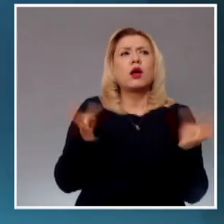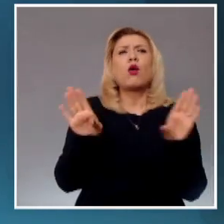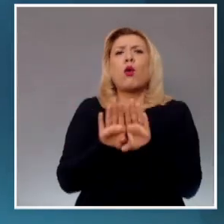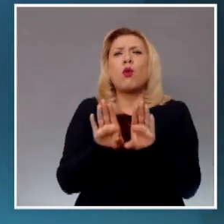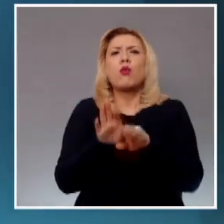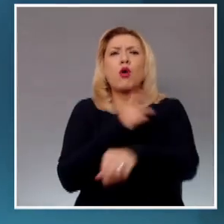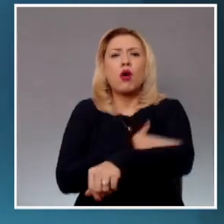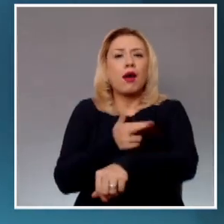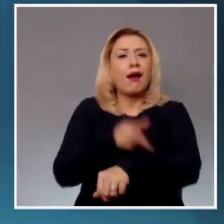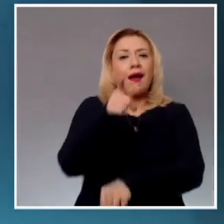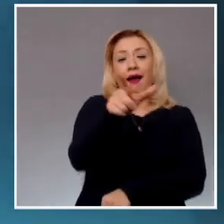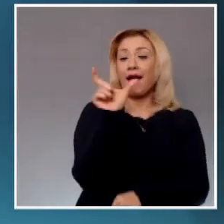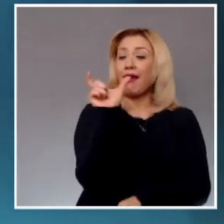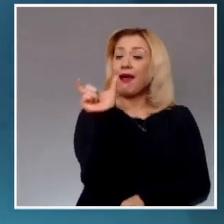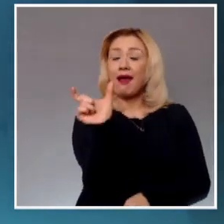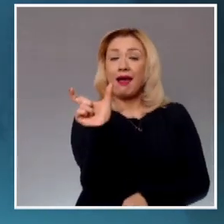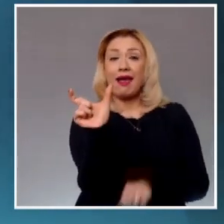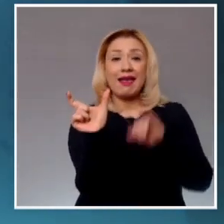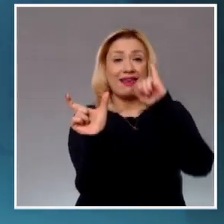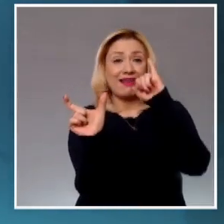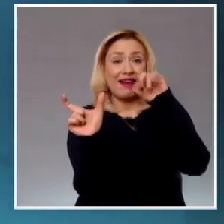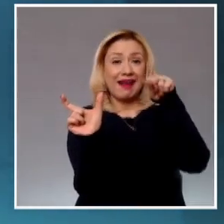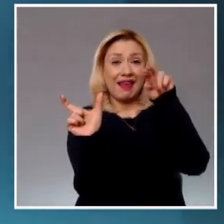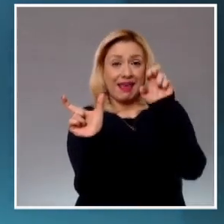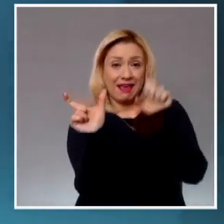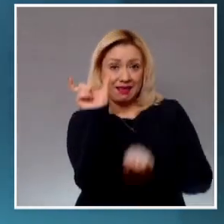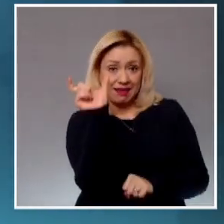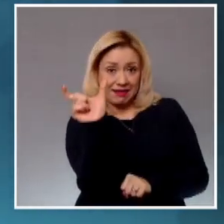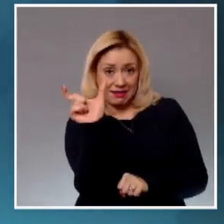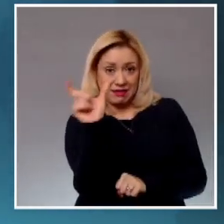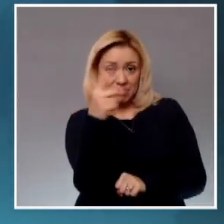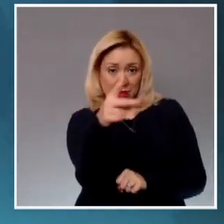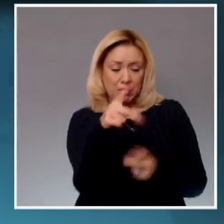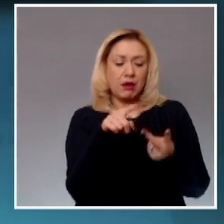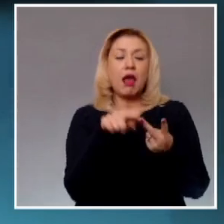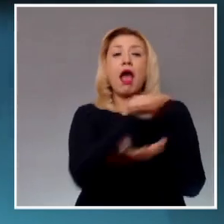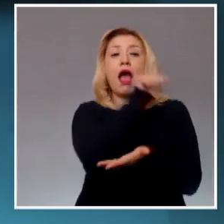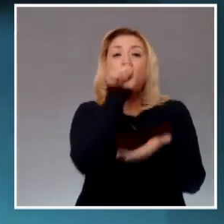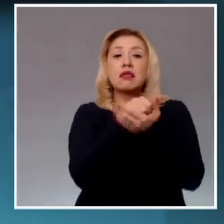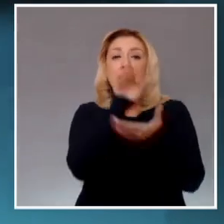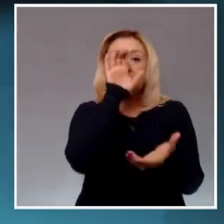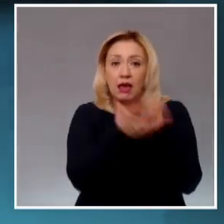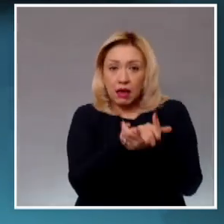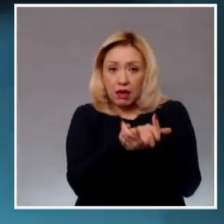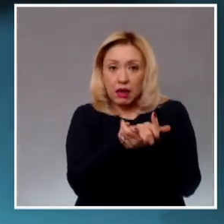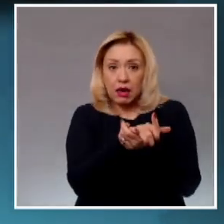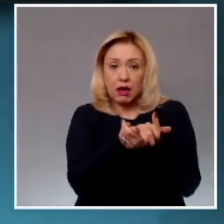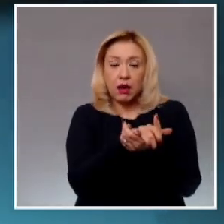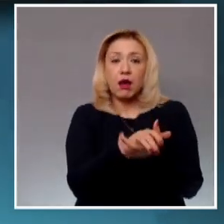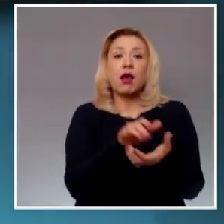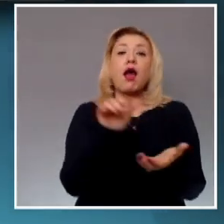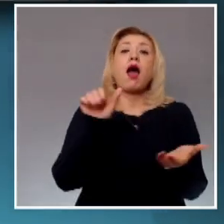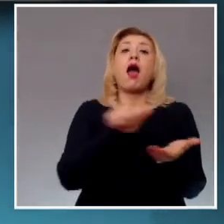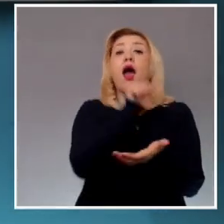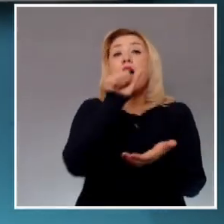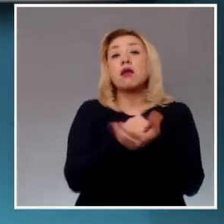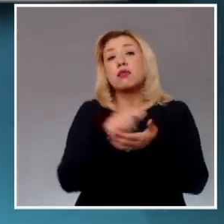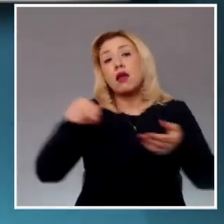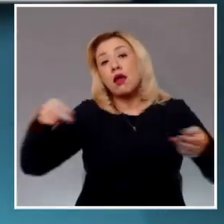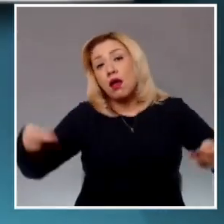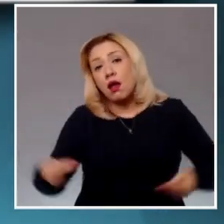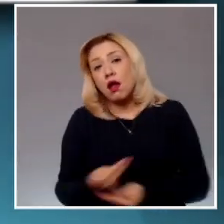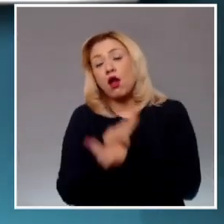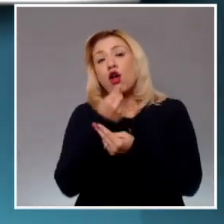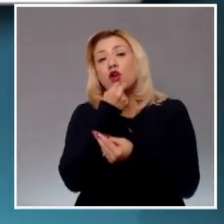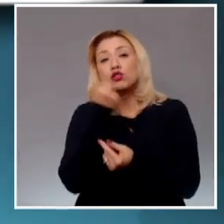oficial con fotografía acta de matrimonio si la persona es casada acta de nacimiento del menor domicilio de la parte